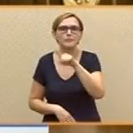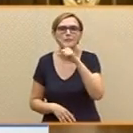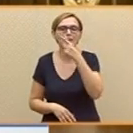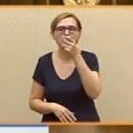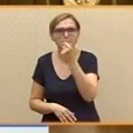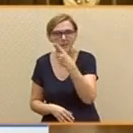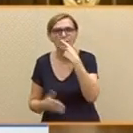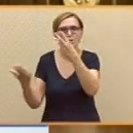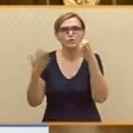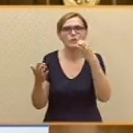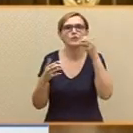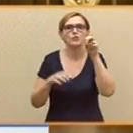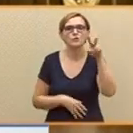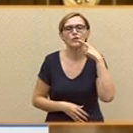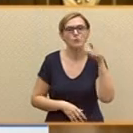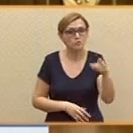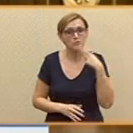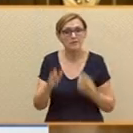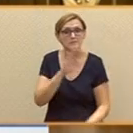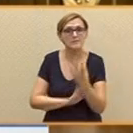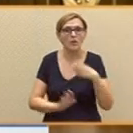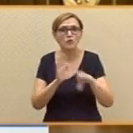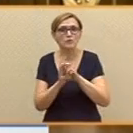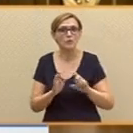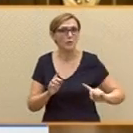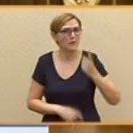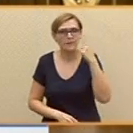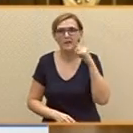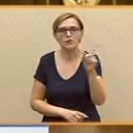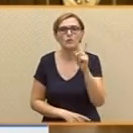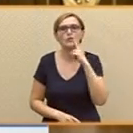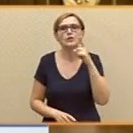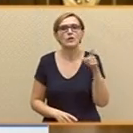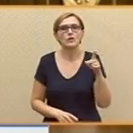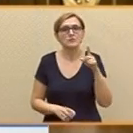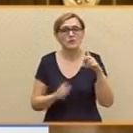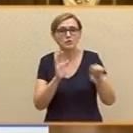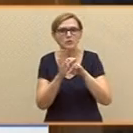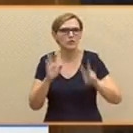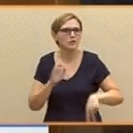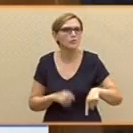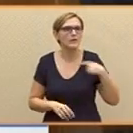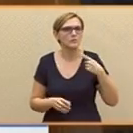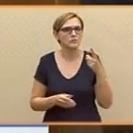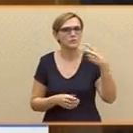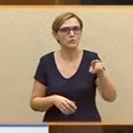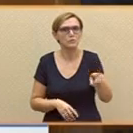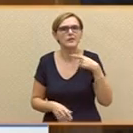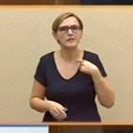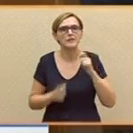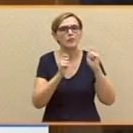Usted no es de la Pepa, señor Rajoy, ni de ninguna constitución. Usted es más, de carta otorgada, otorgada por la señora Merkel.